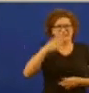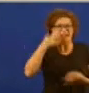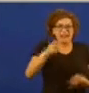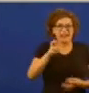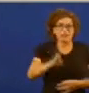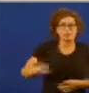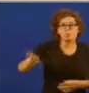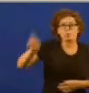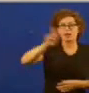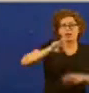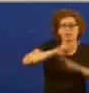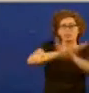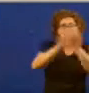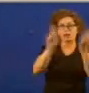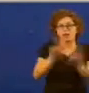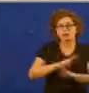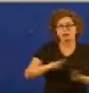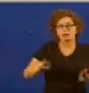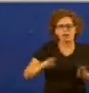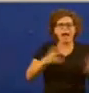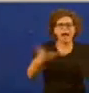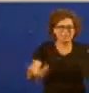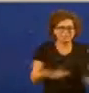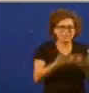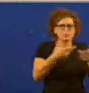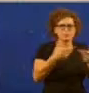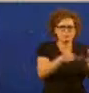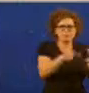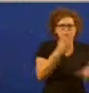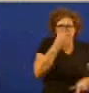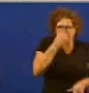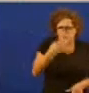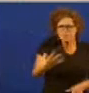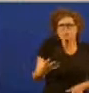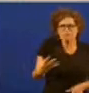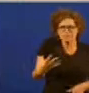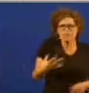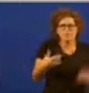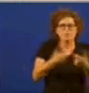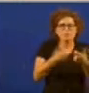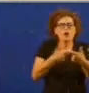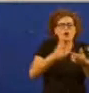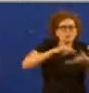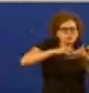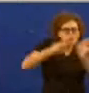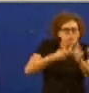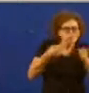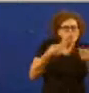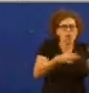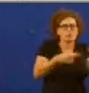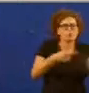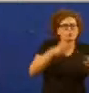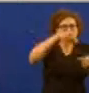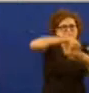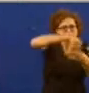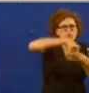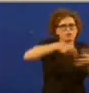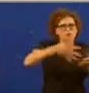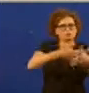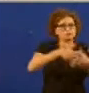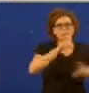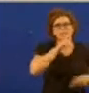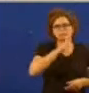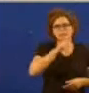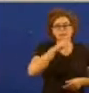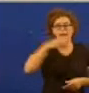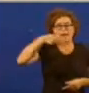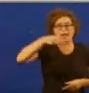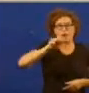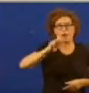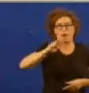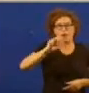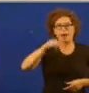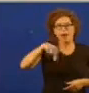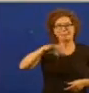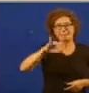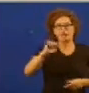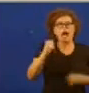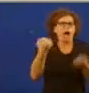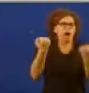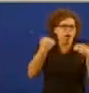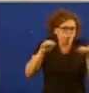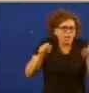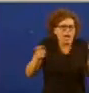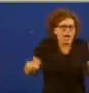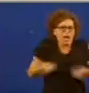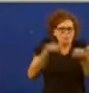internacional activa este sector e está moi ben pero sin resolver problemas estruturais Navantia pese aos